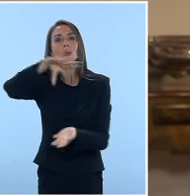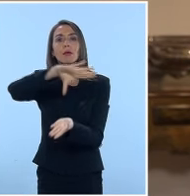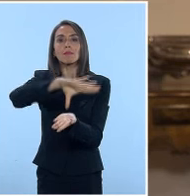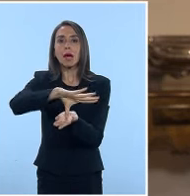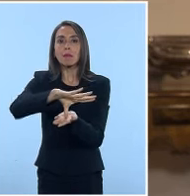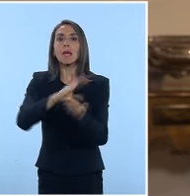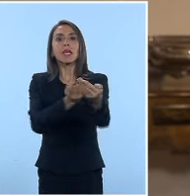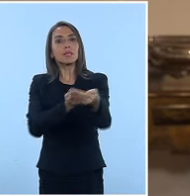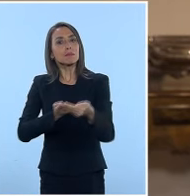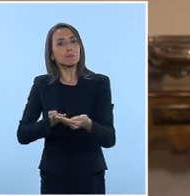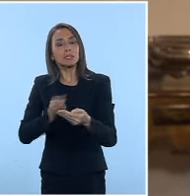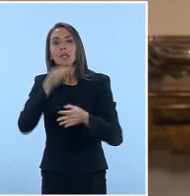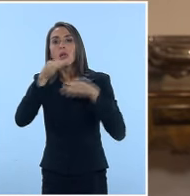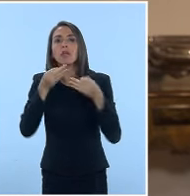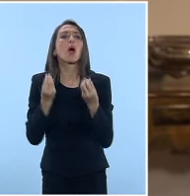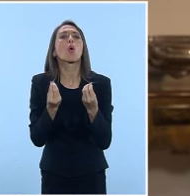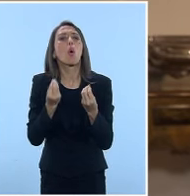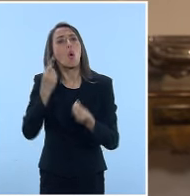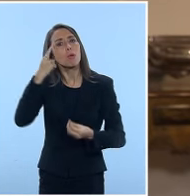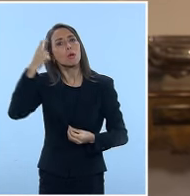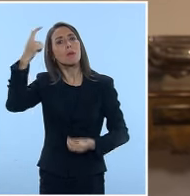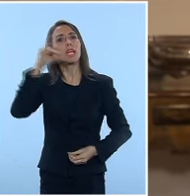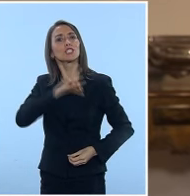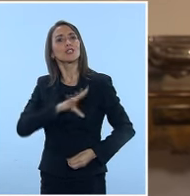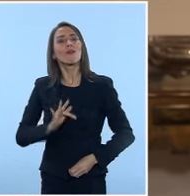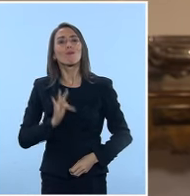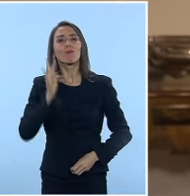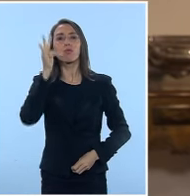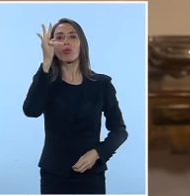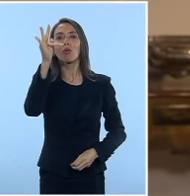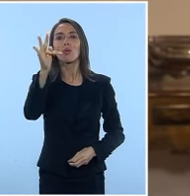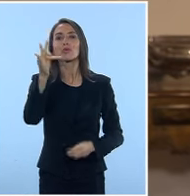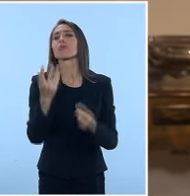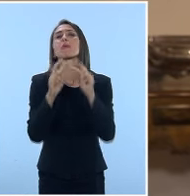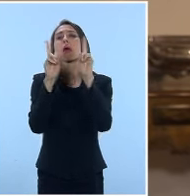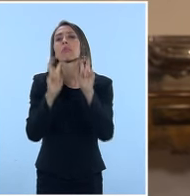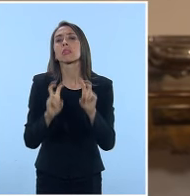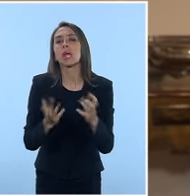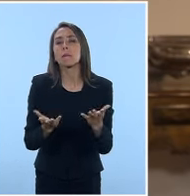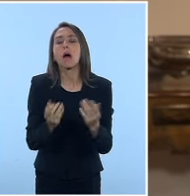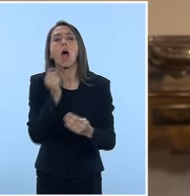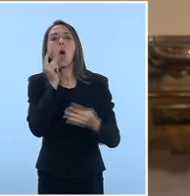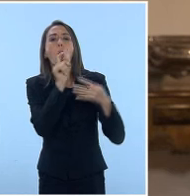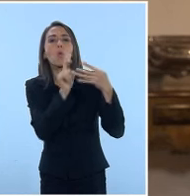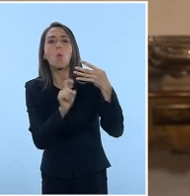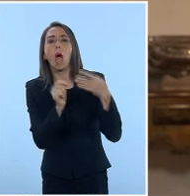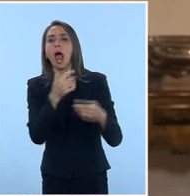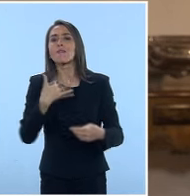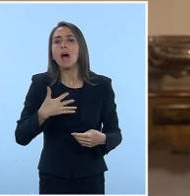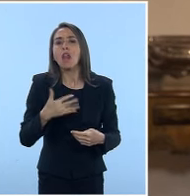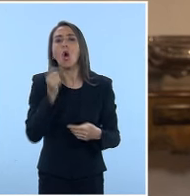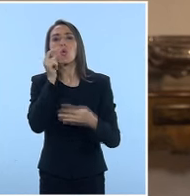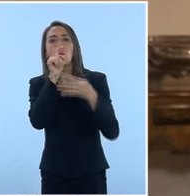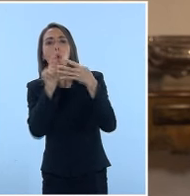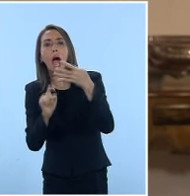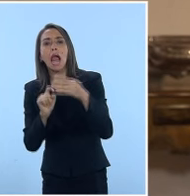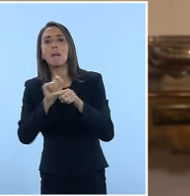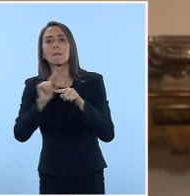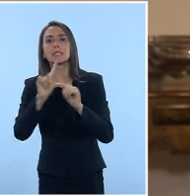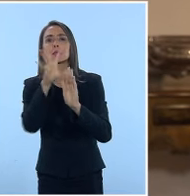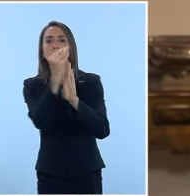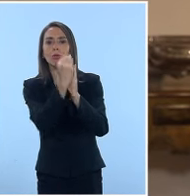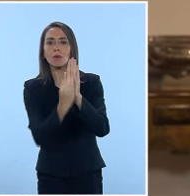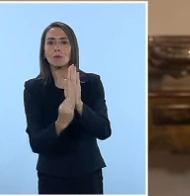Están invitados a plantear cómo imaginan el Chile del futuro en temas como ¿Cuáles son los valores y principios que deben